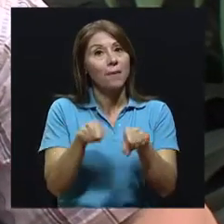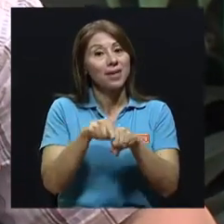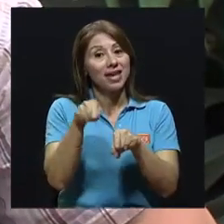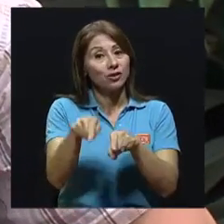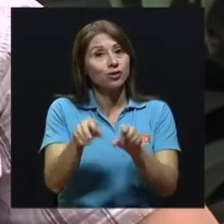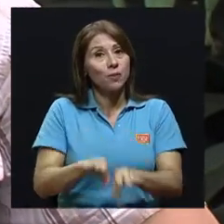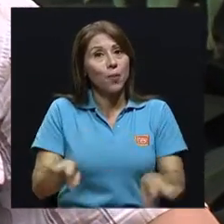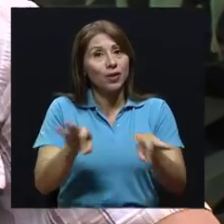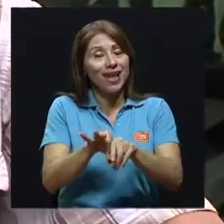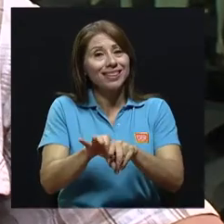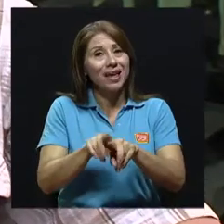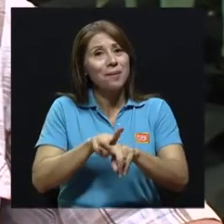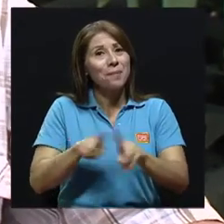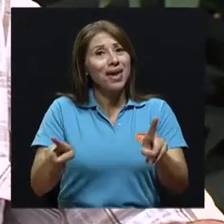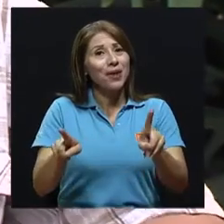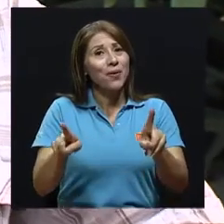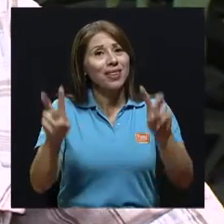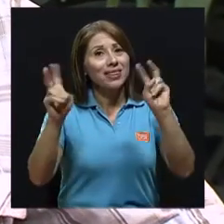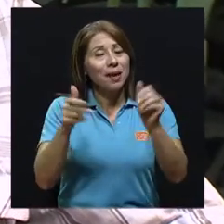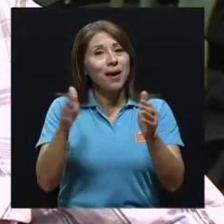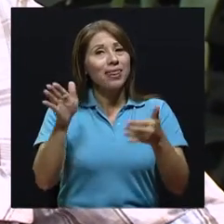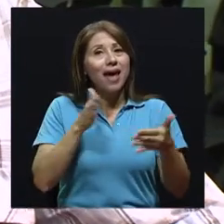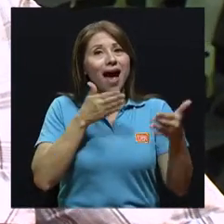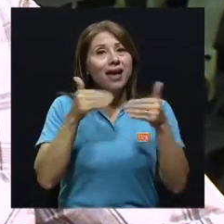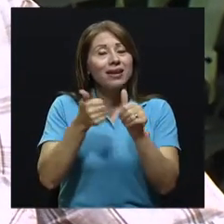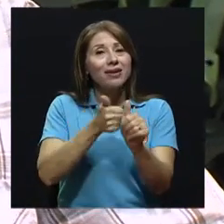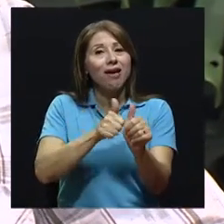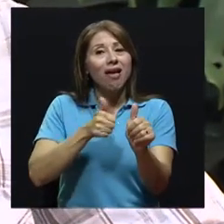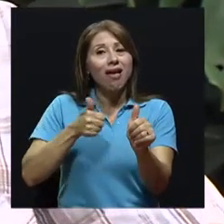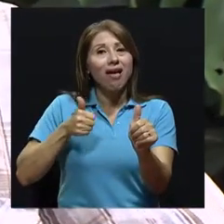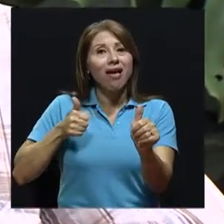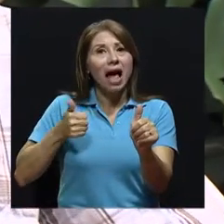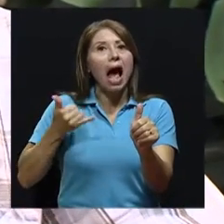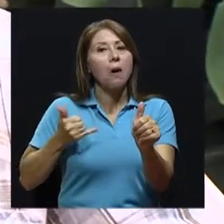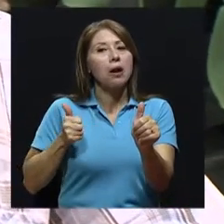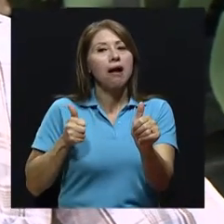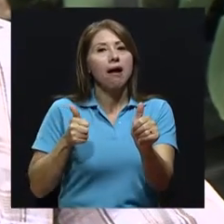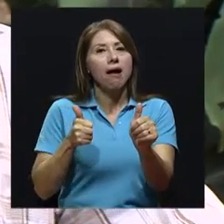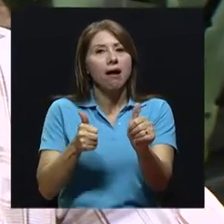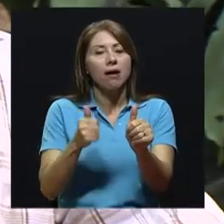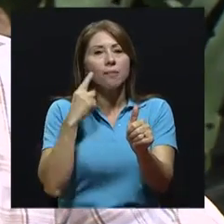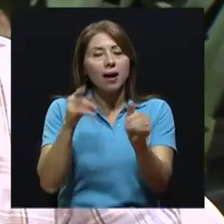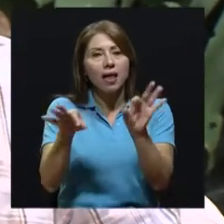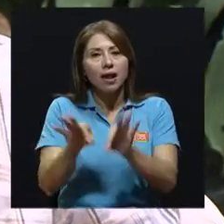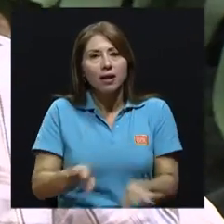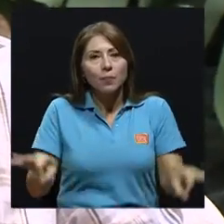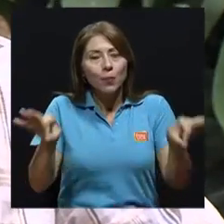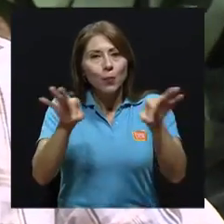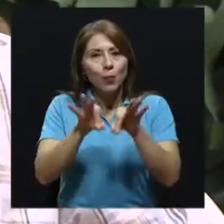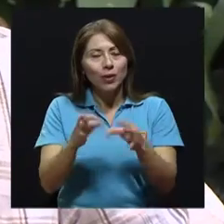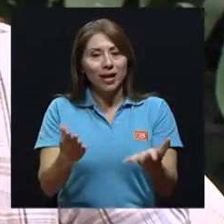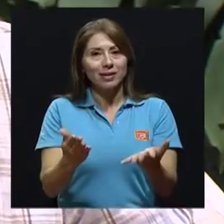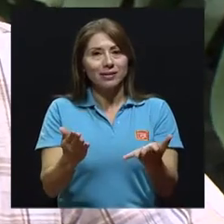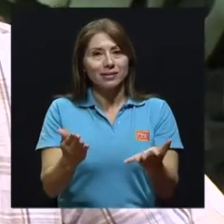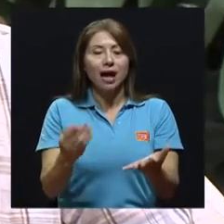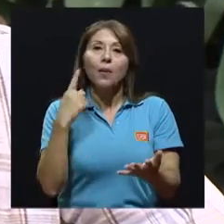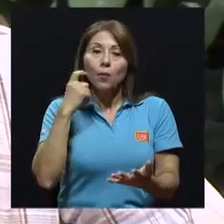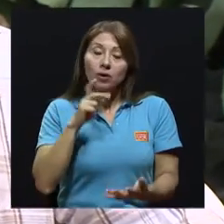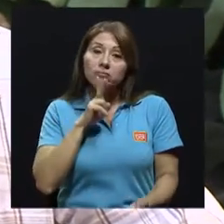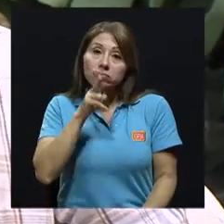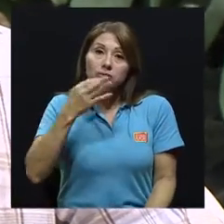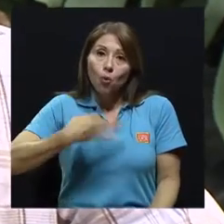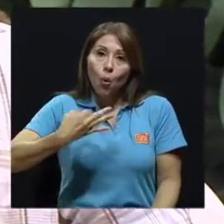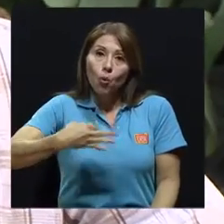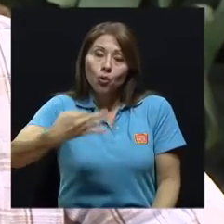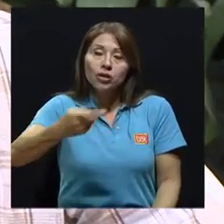rezagando el tema de aire en los últimos años. Hasta ahora es que se ha podido empezar a recuperar un poco y darle la importancia que tiene, porque como usted dijo, todos